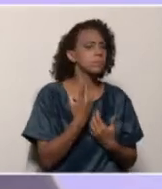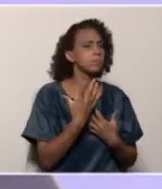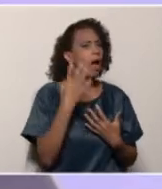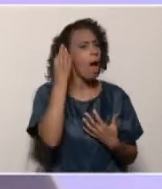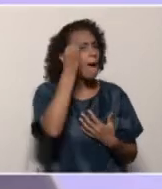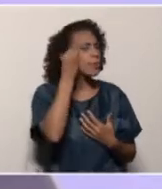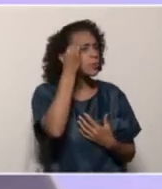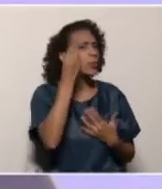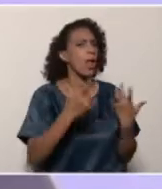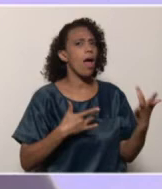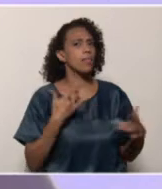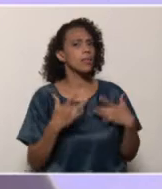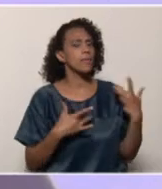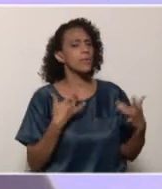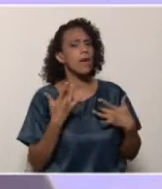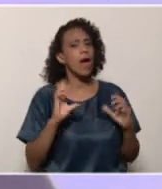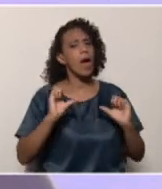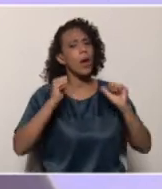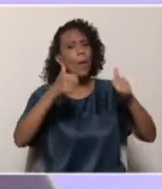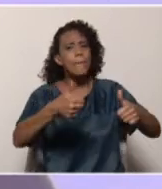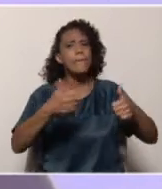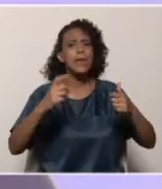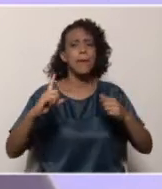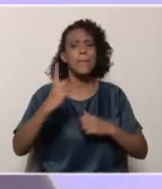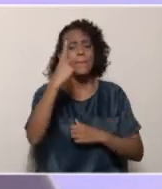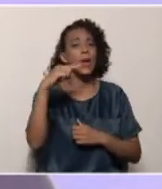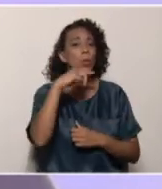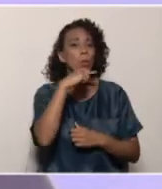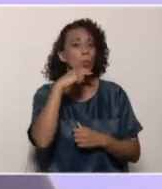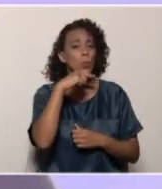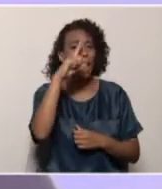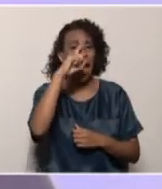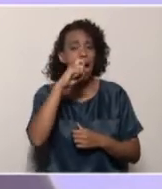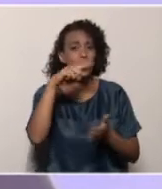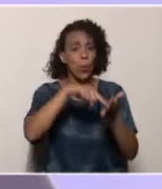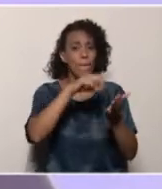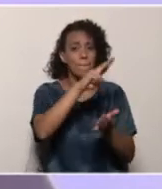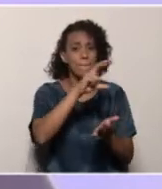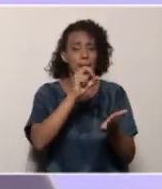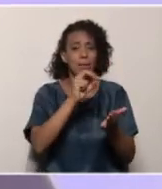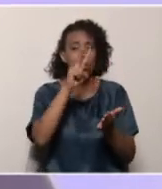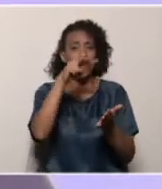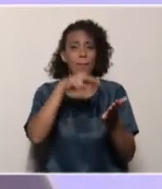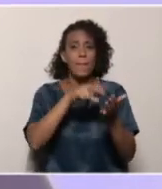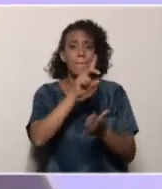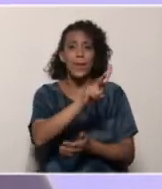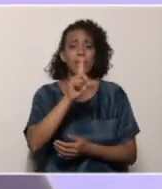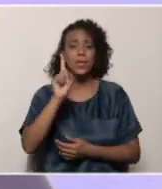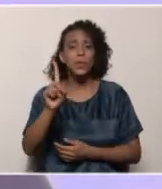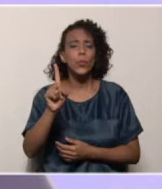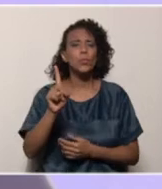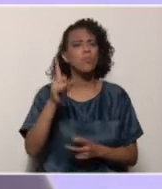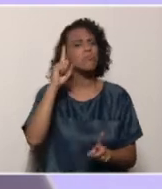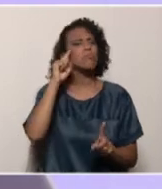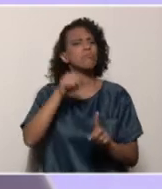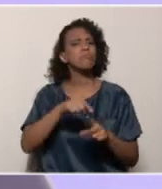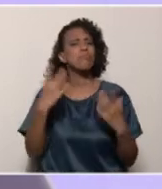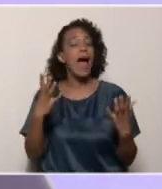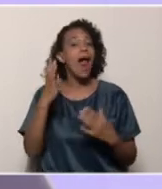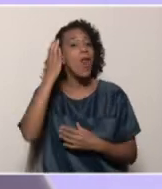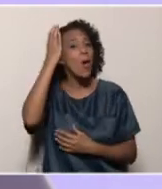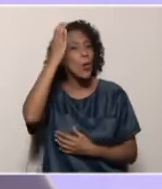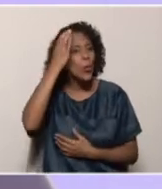reflexión sobre las actividades que inician el primero de octubre de este año escolar 2020-2021 tiene que ver con la